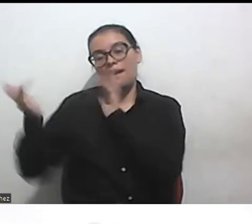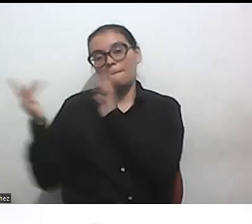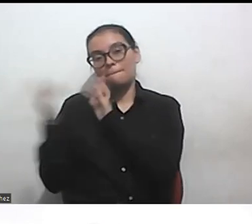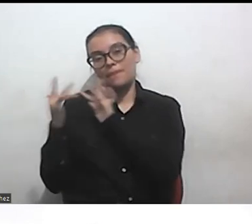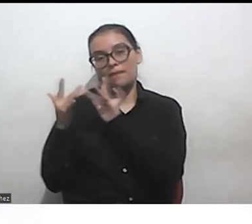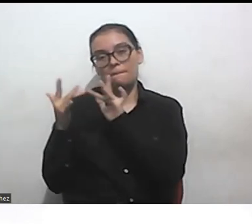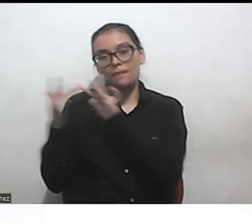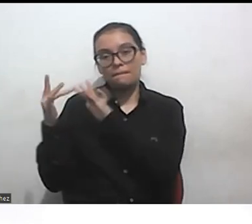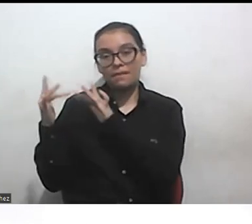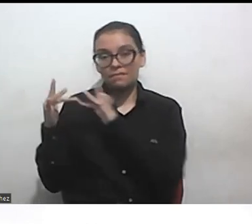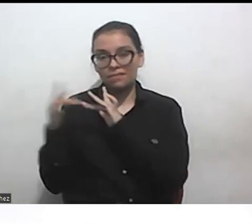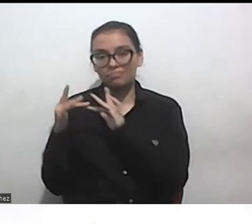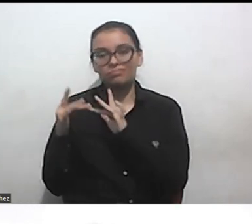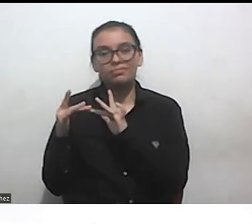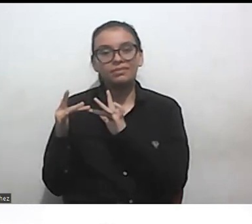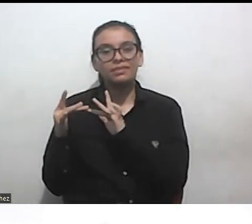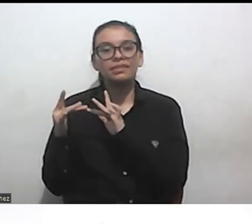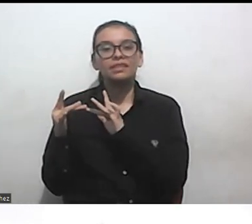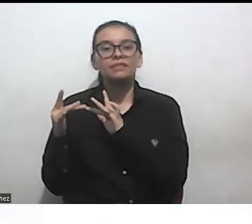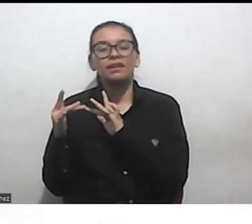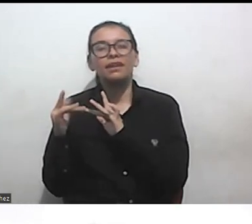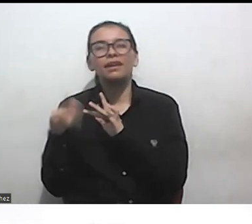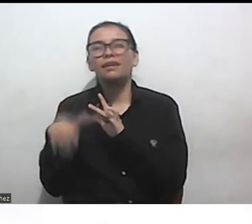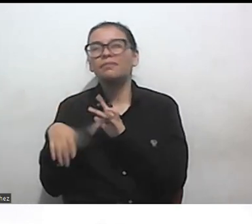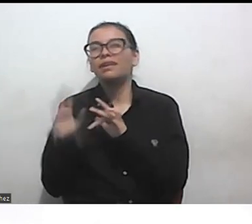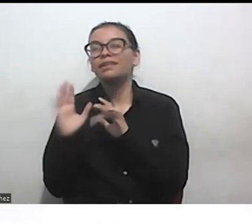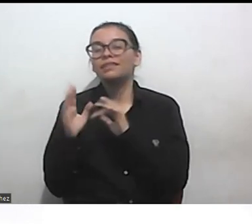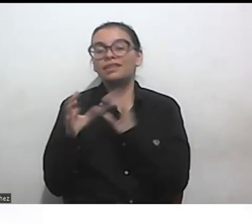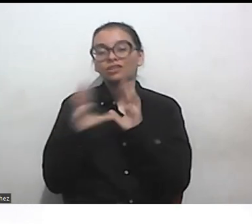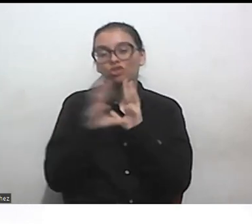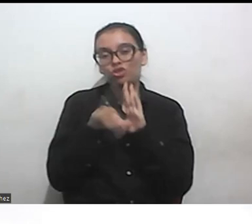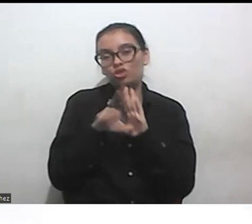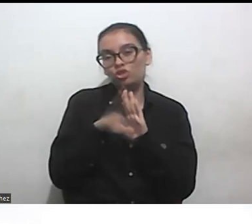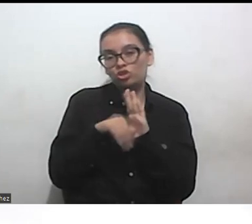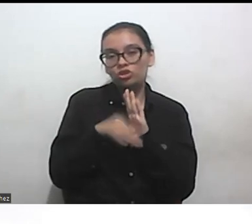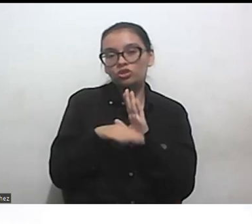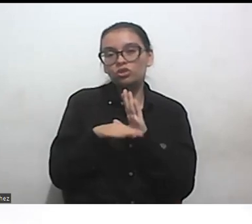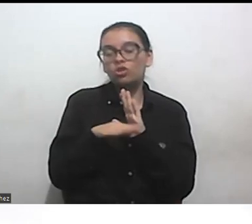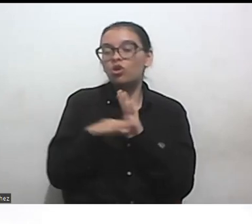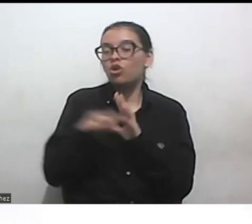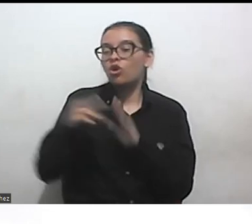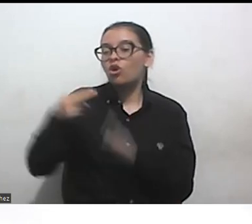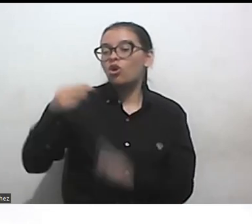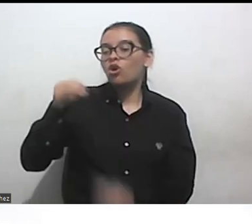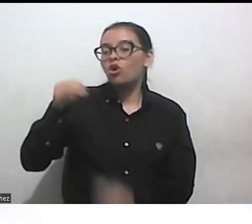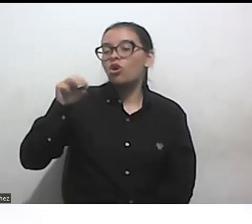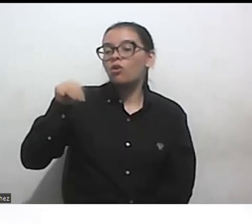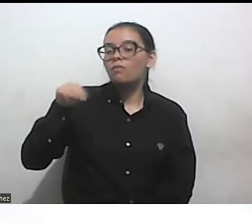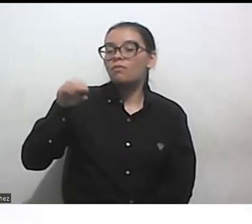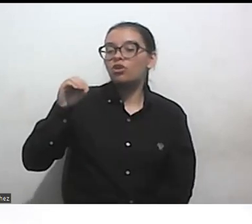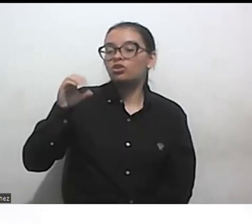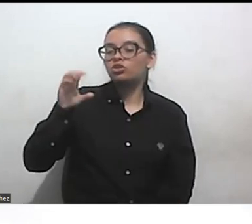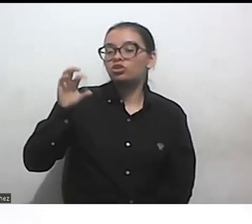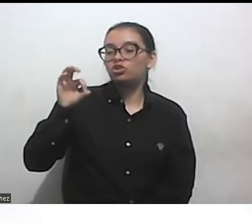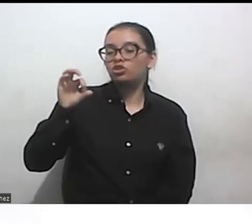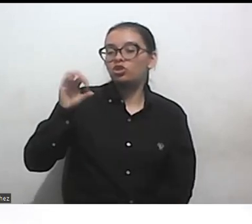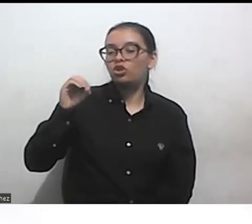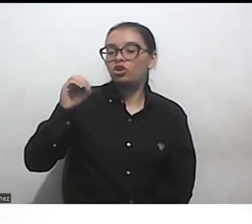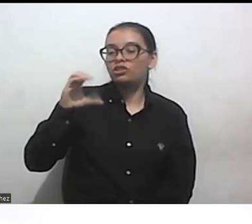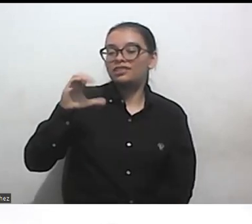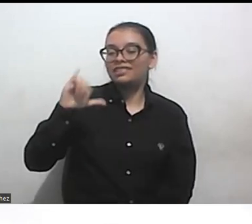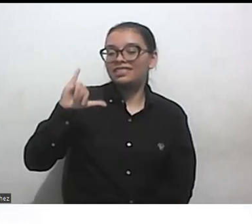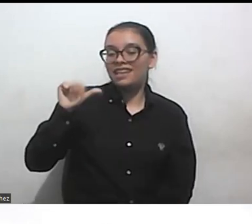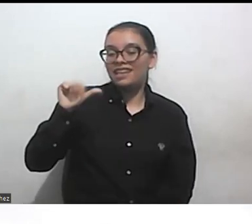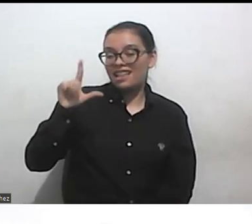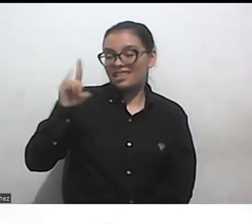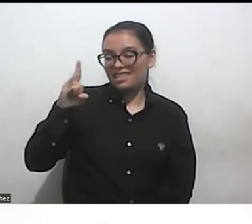de ciencias sociales una homosocialidad donde a través de algo